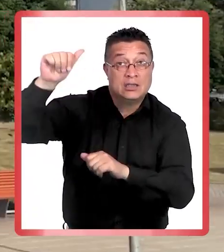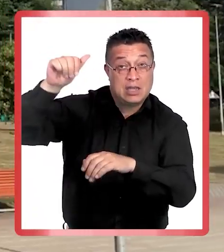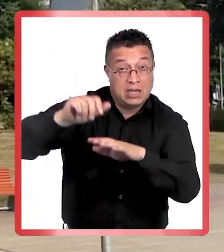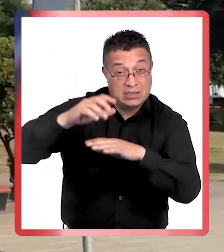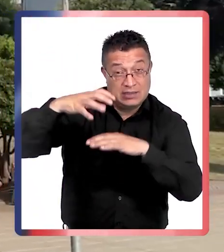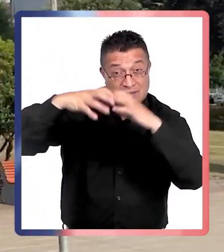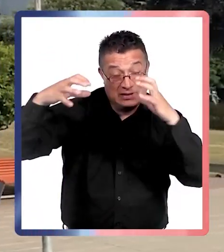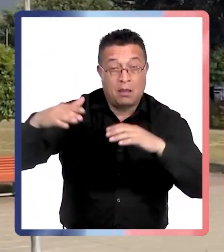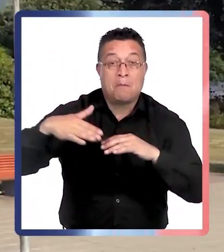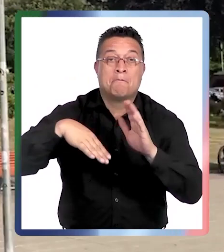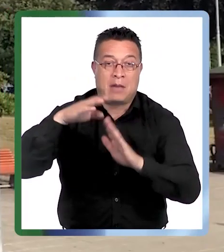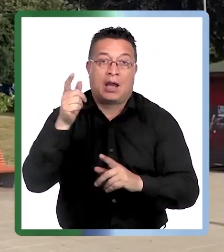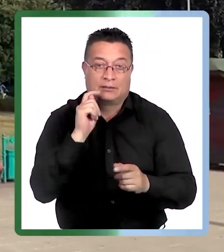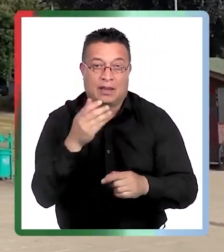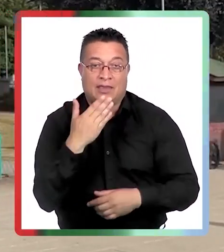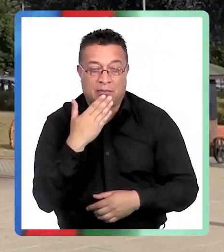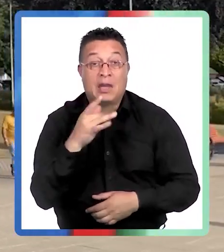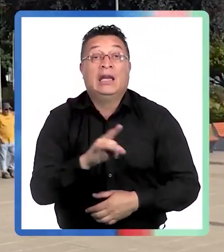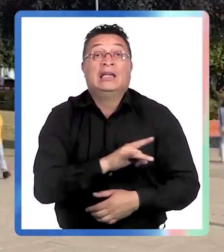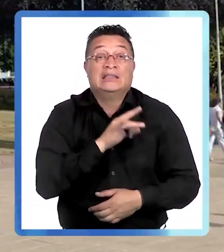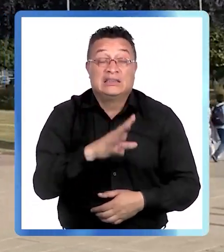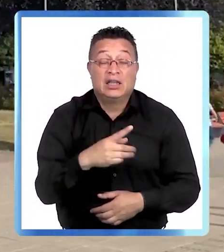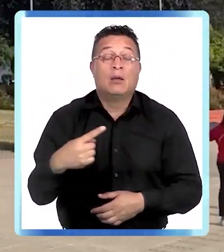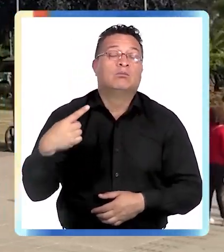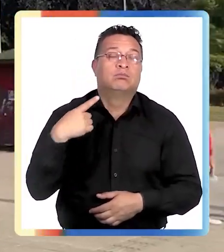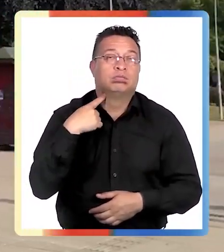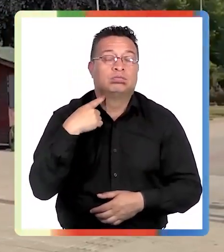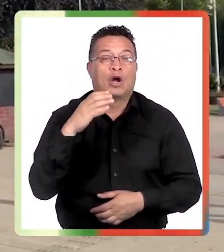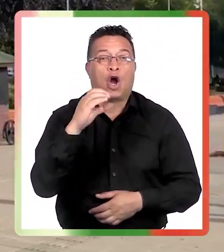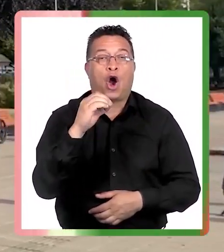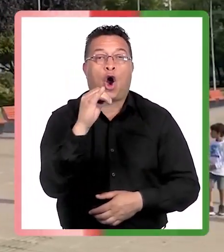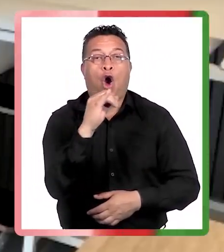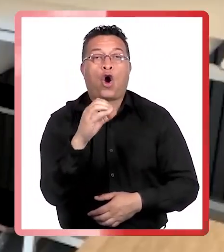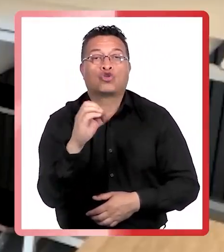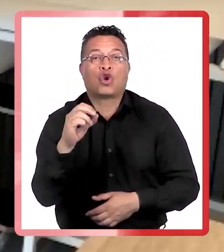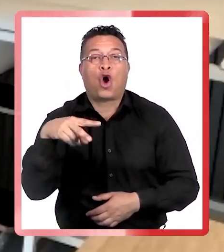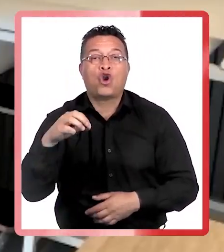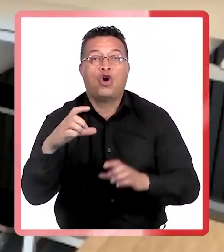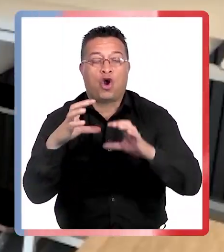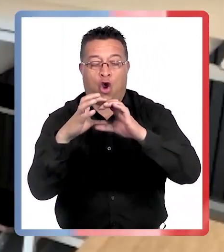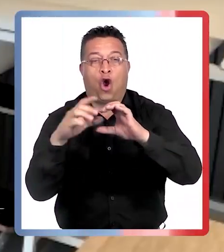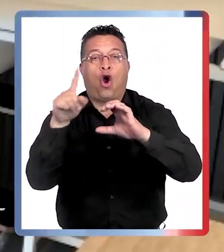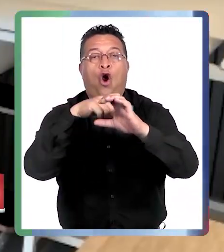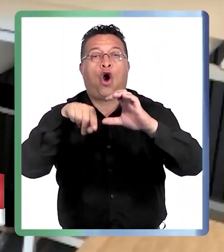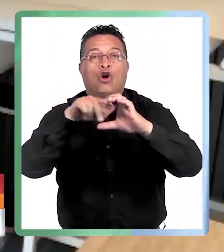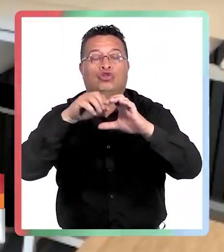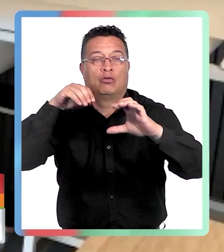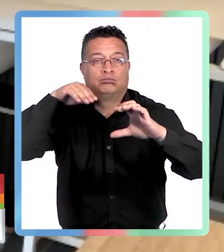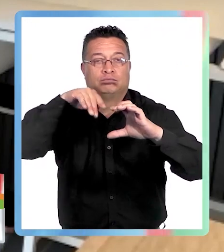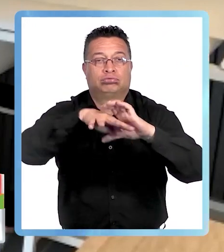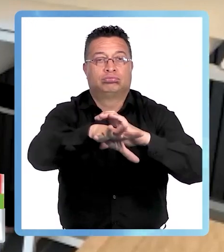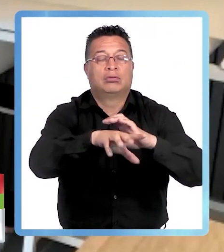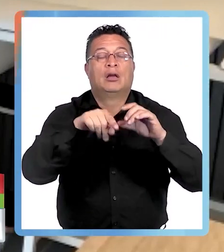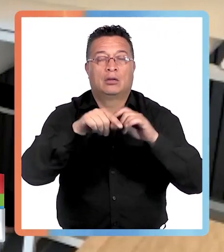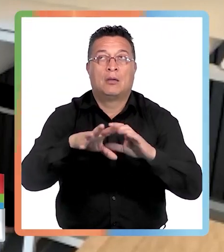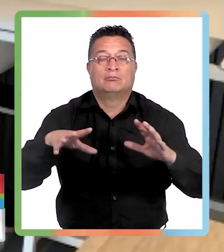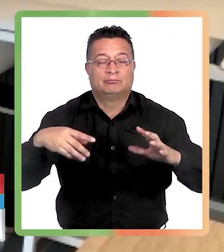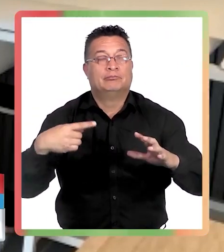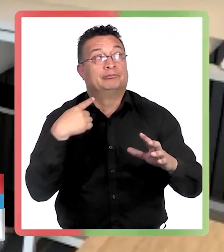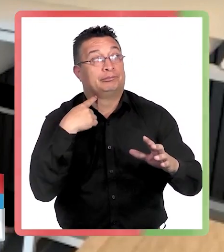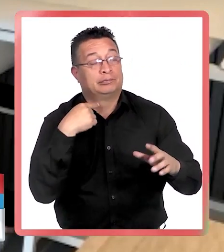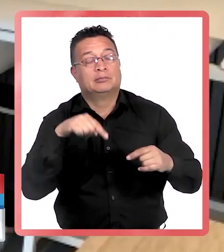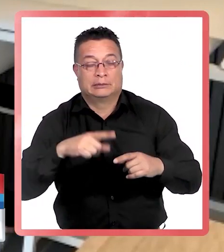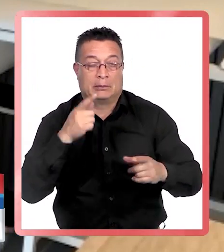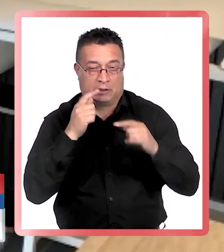más el riesgo. Pero en Chile tenemos este daño de la capa de ozono, entonces, aunque uno debería estar más lejos del ecuador,